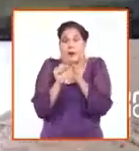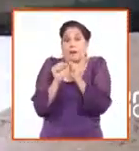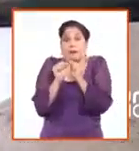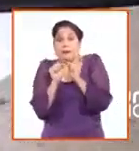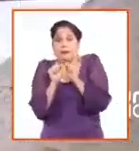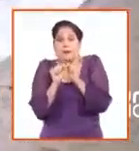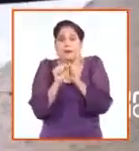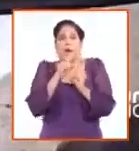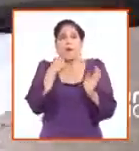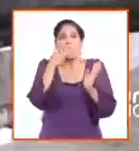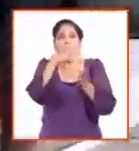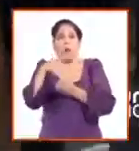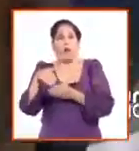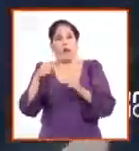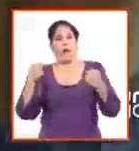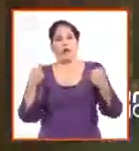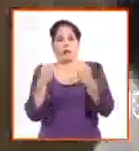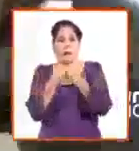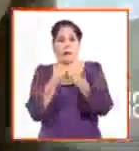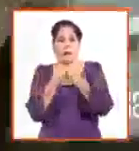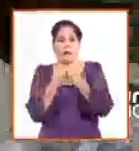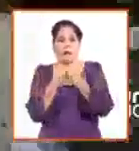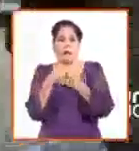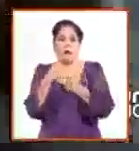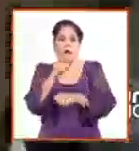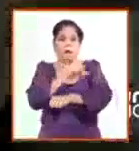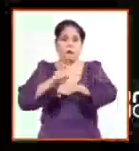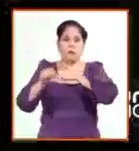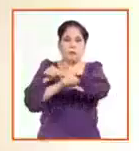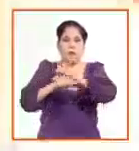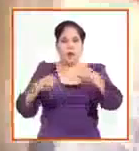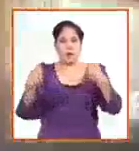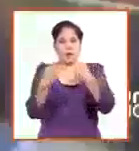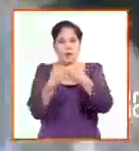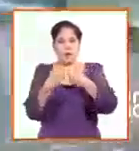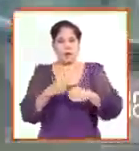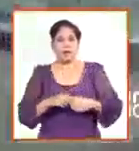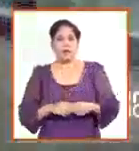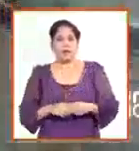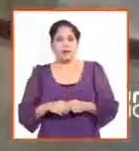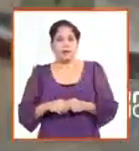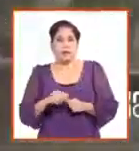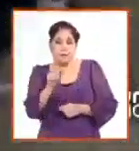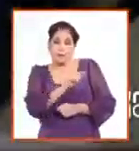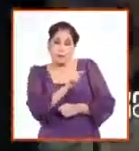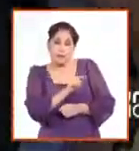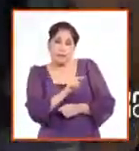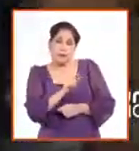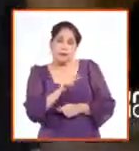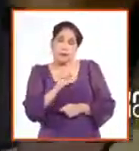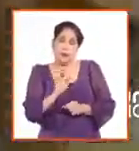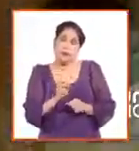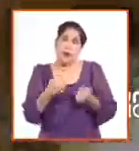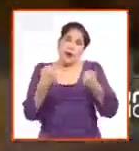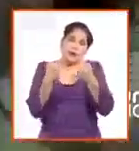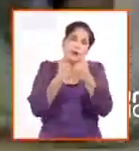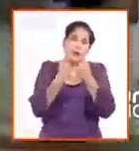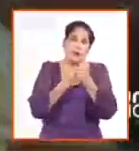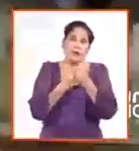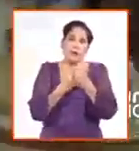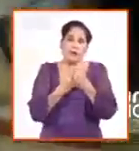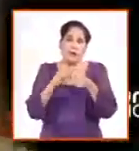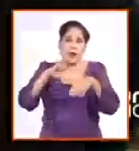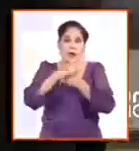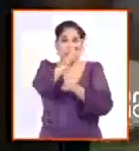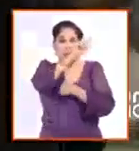fallecimientos en accidentes o lesionados en accidentes. Evidentemente hubo uno. Son constantes, son constantes donde los consulados tienen que